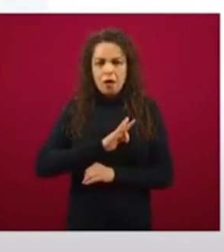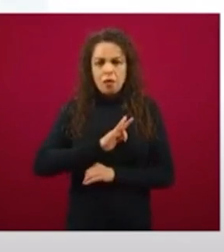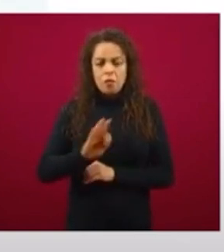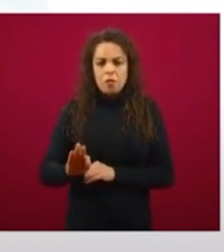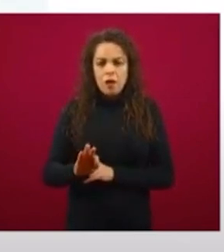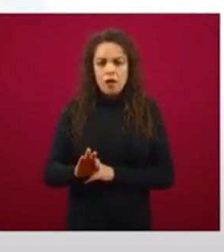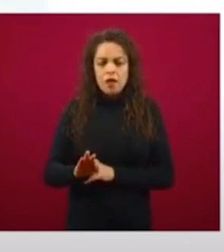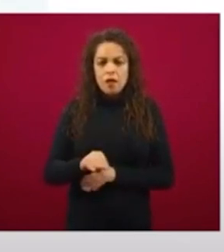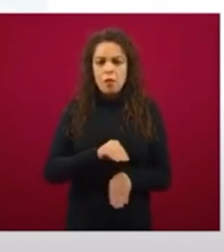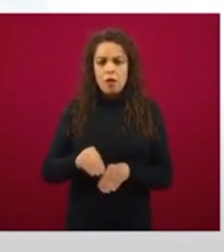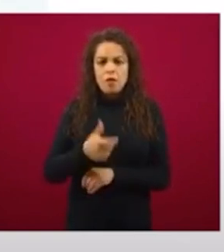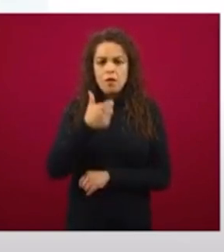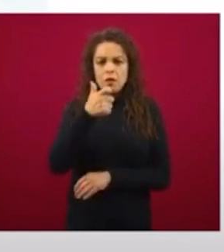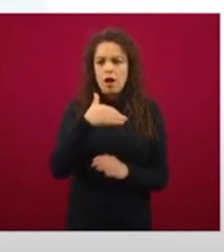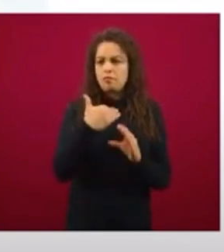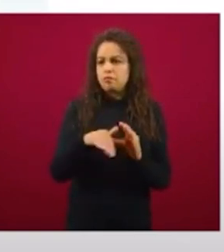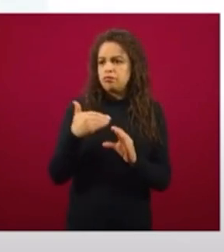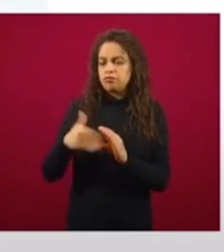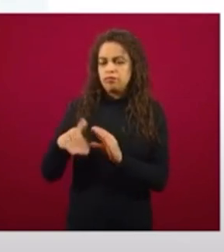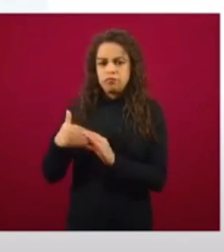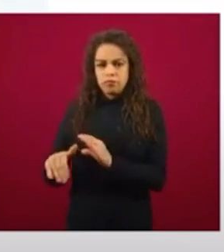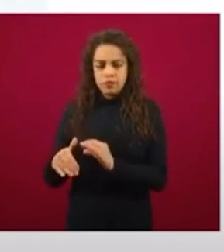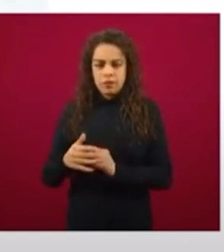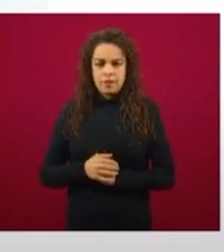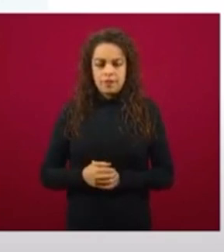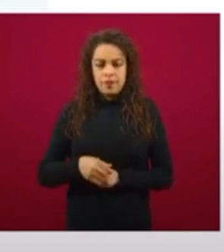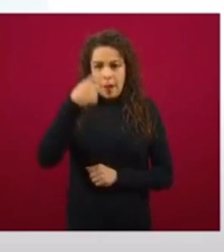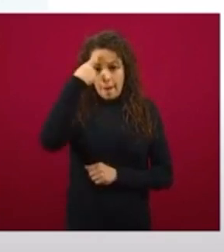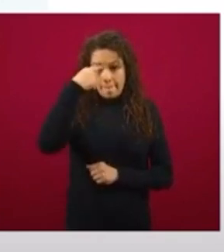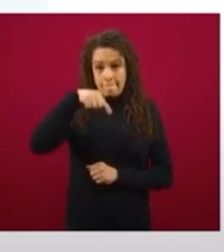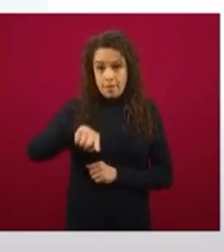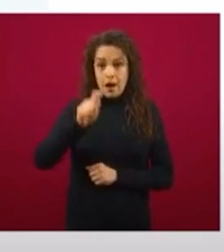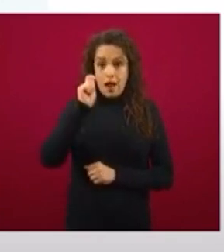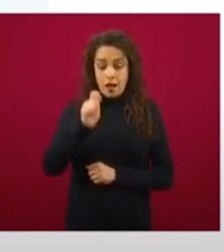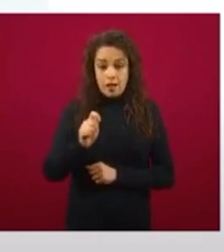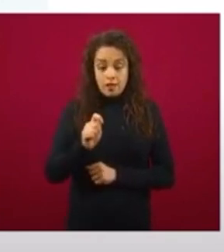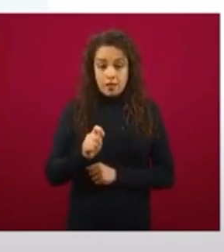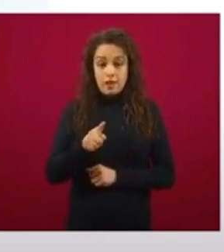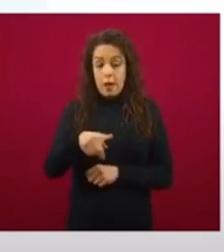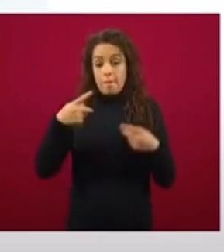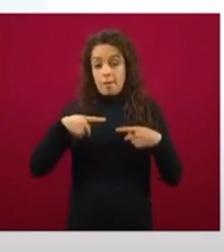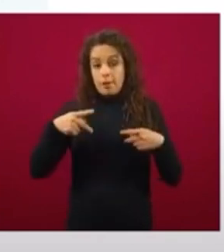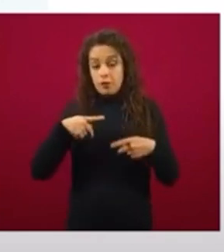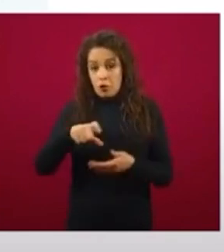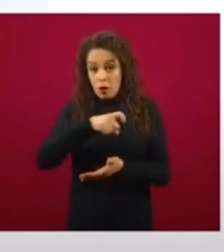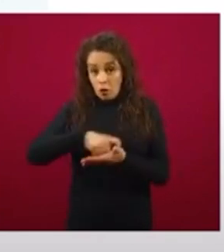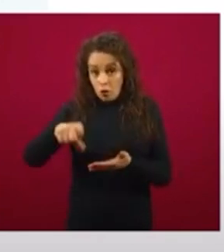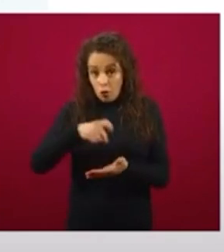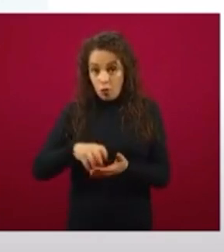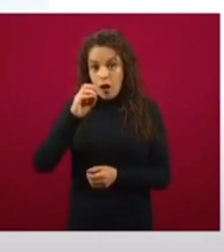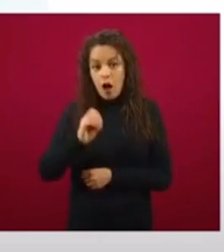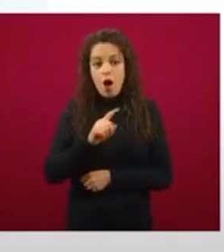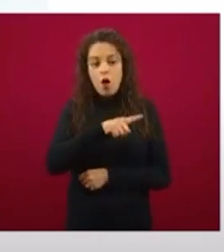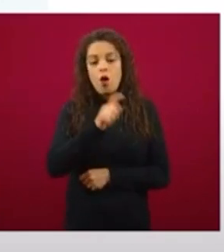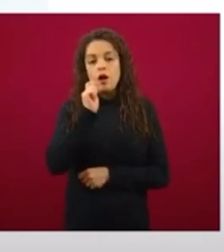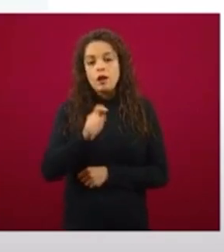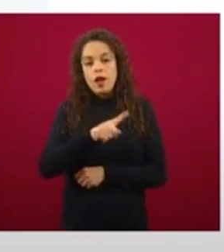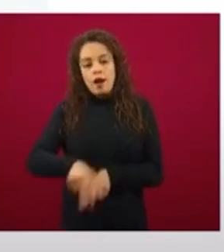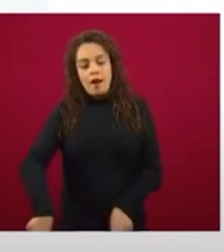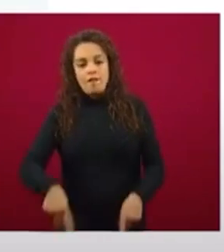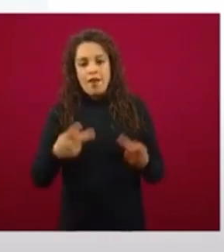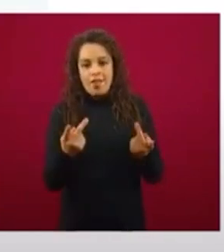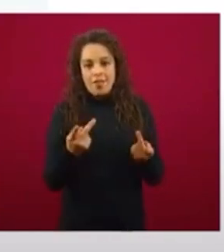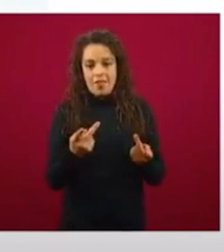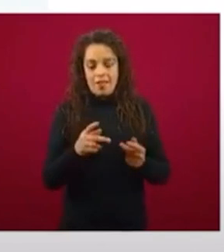transacciones tanto desde la perspectiva del cobrador como desde la perspectiva del vendedor. Otro elemento muy importante para que esto